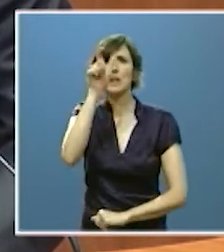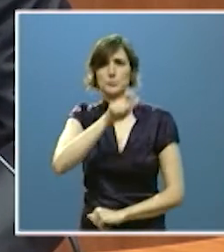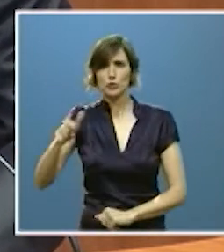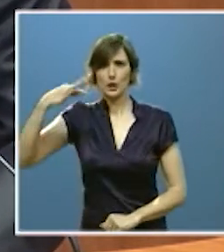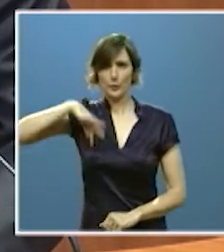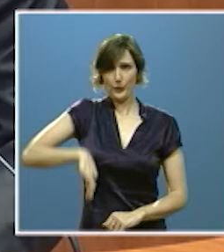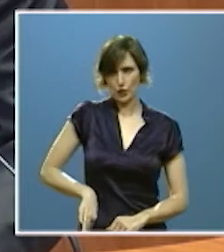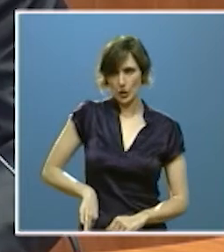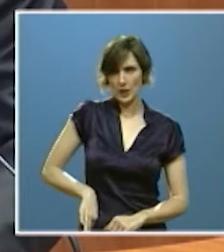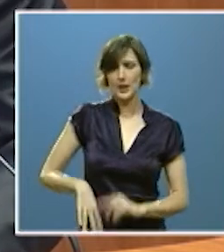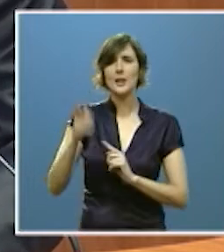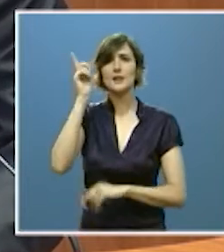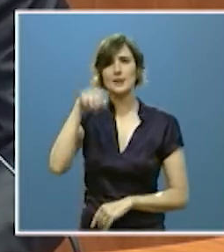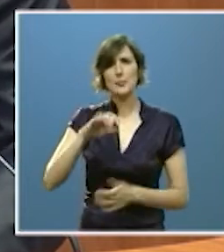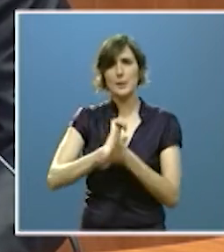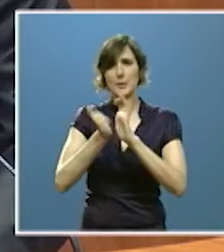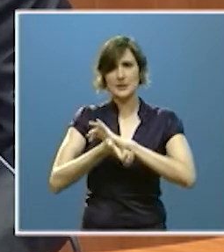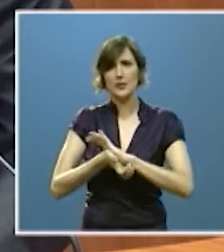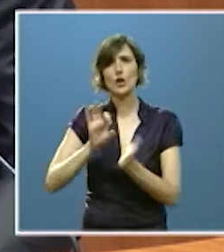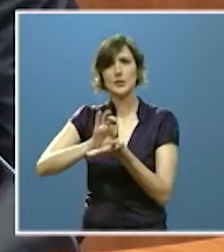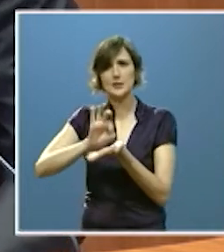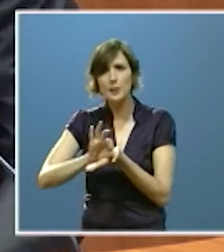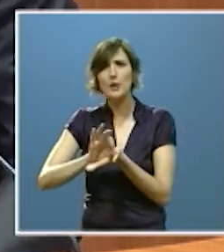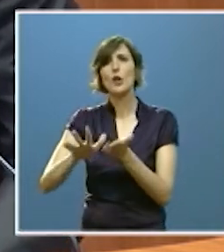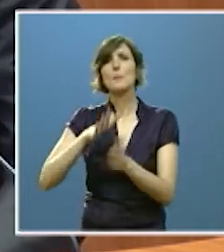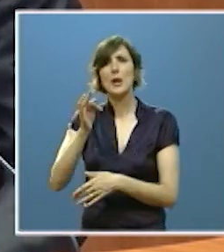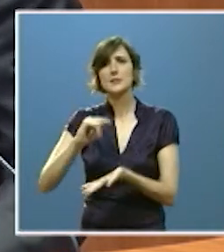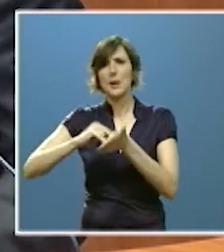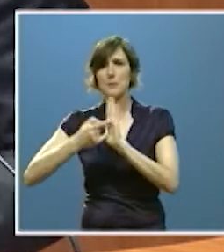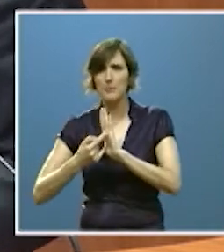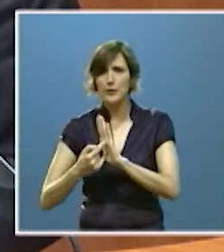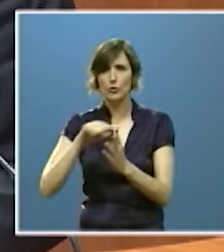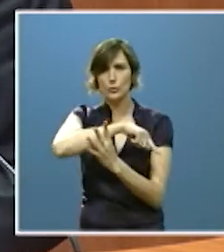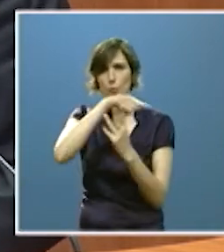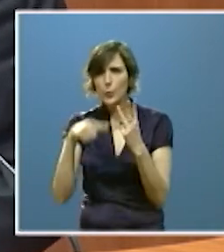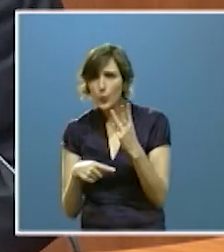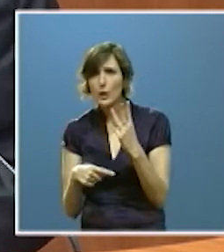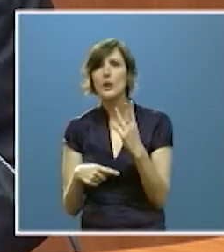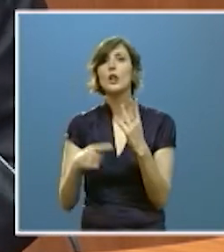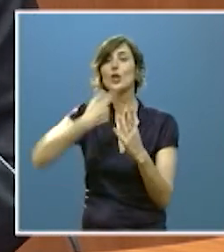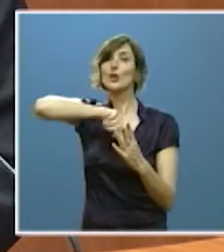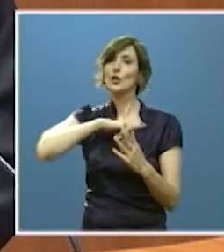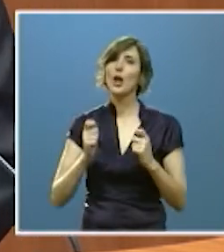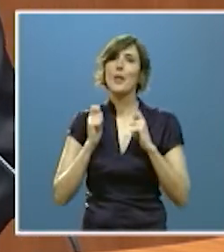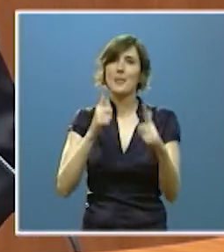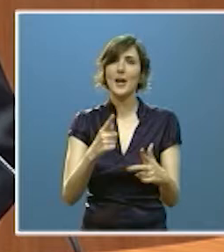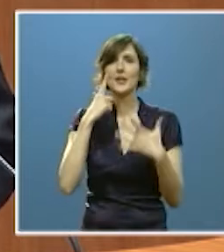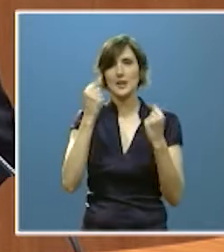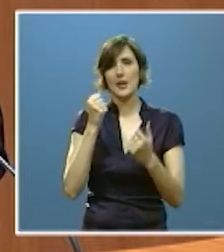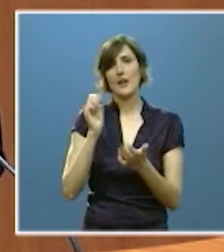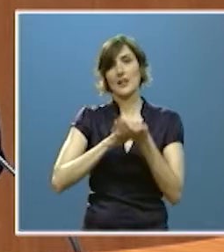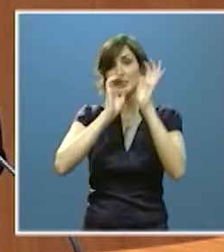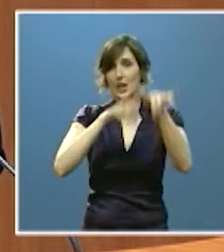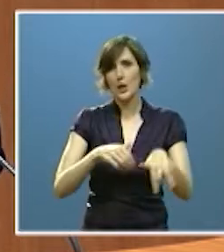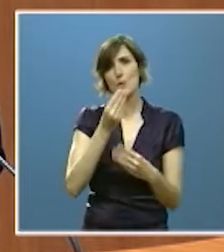y también con más prestaciones servicios y medios estamos fortaleciendo la sanidad pública de Castilla y León